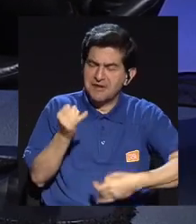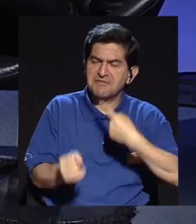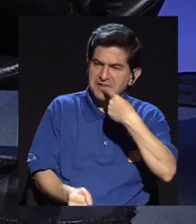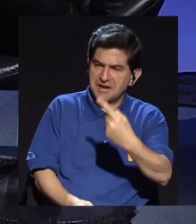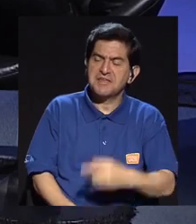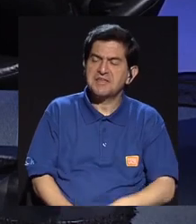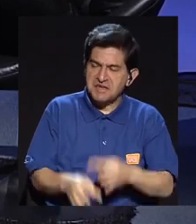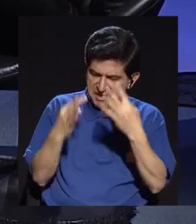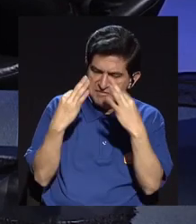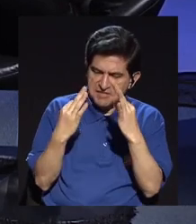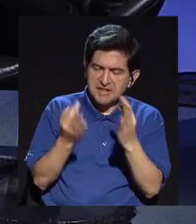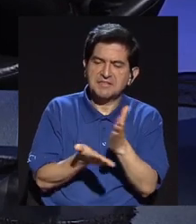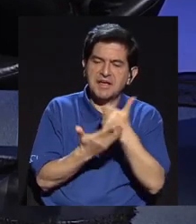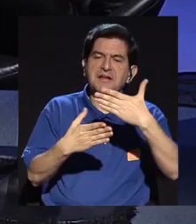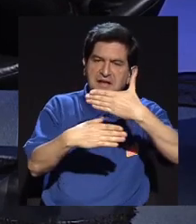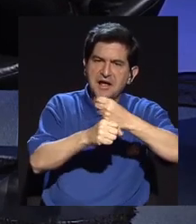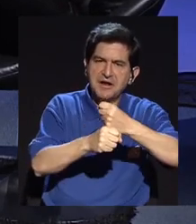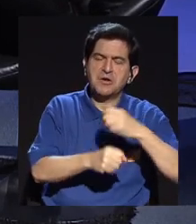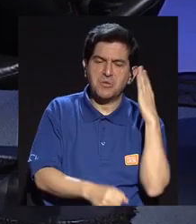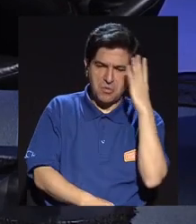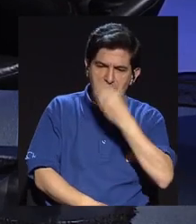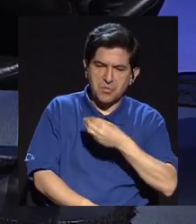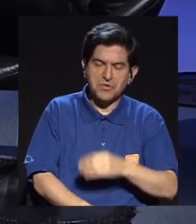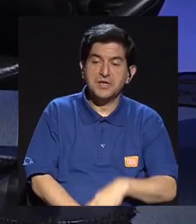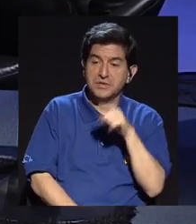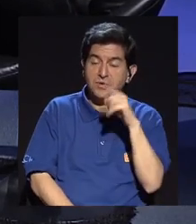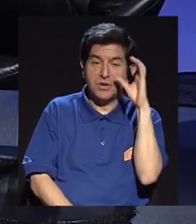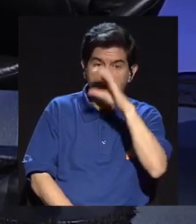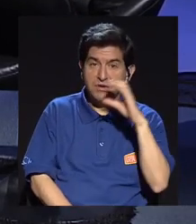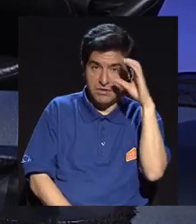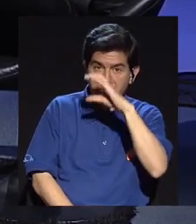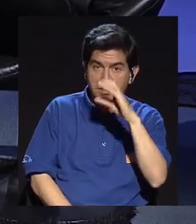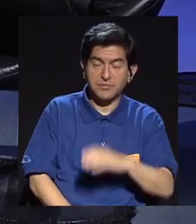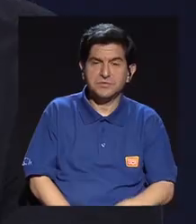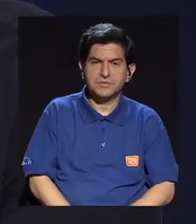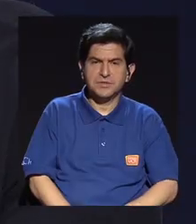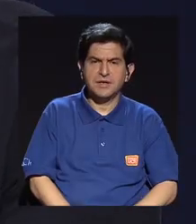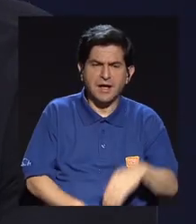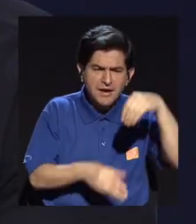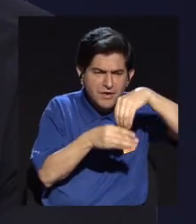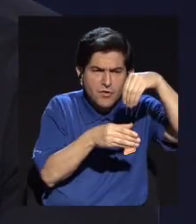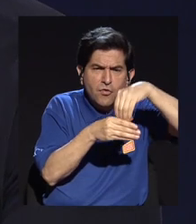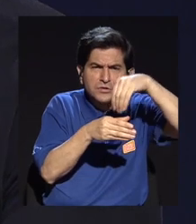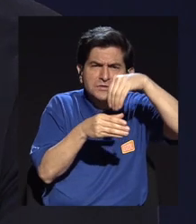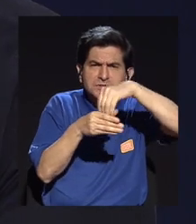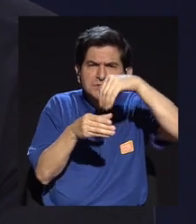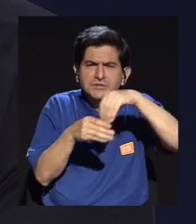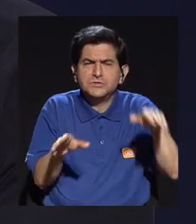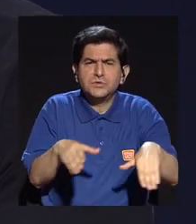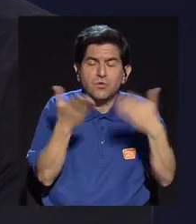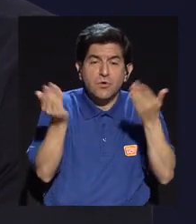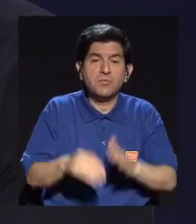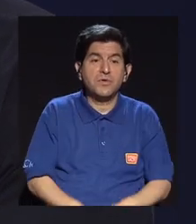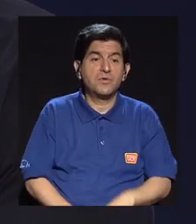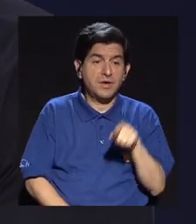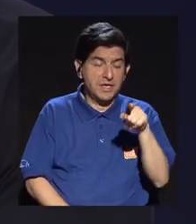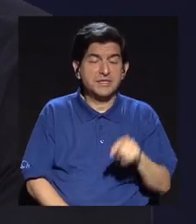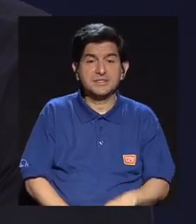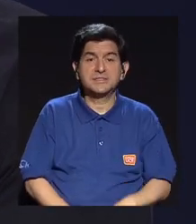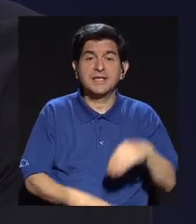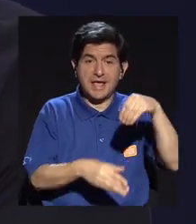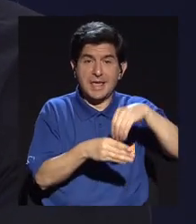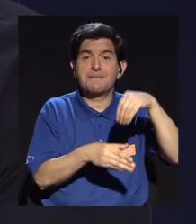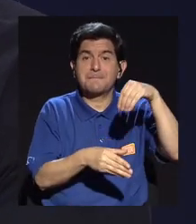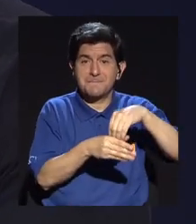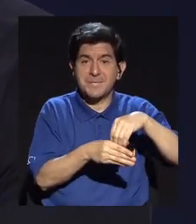bueno, bueno, intentemos hacer algo bonito. Silvia estaba buscando cómo meterle más contenido. Esto es una inversión